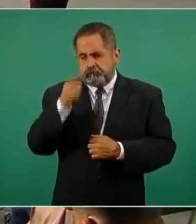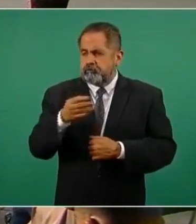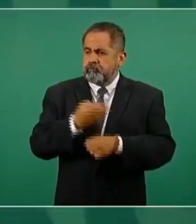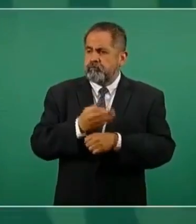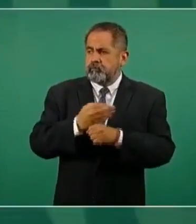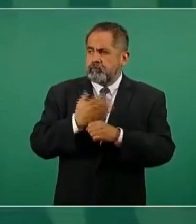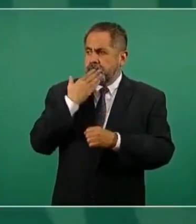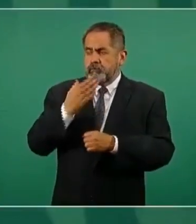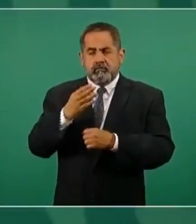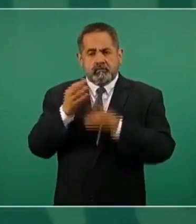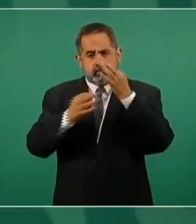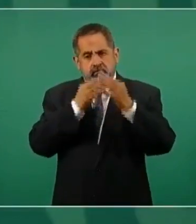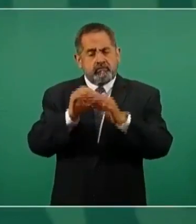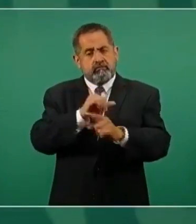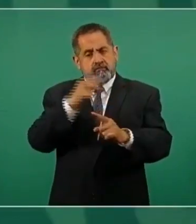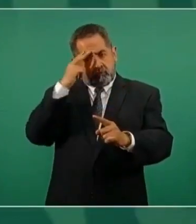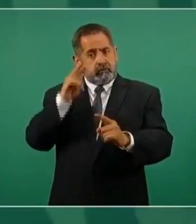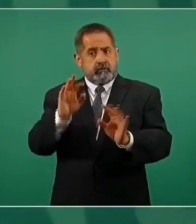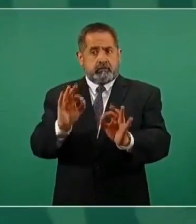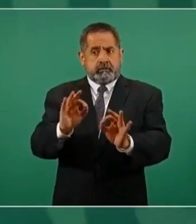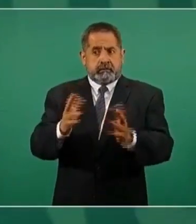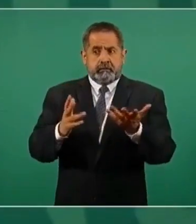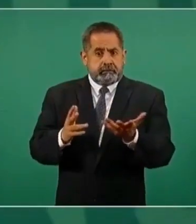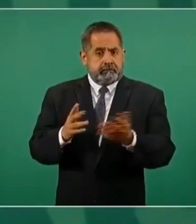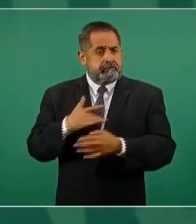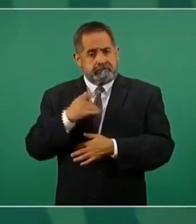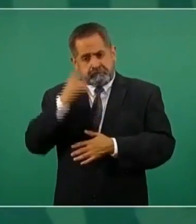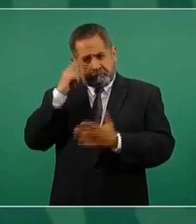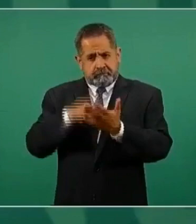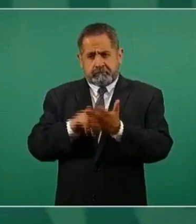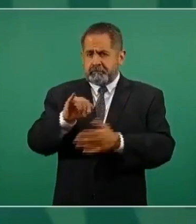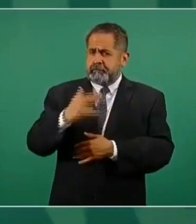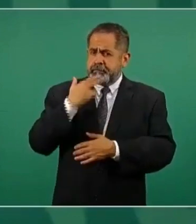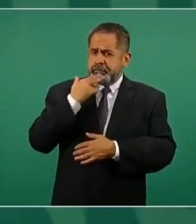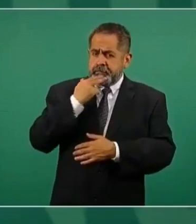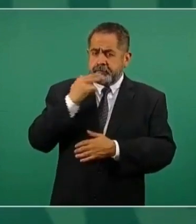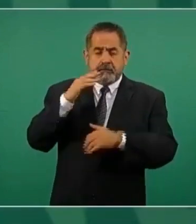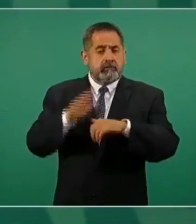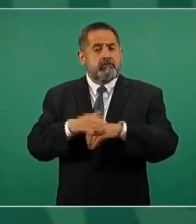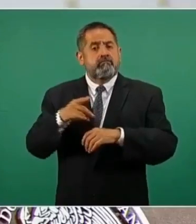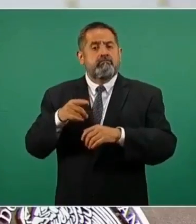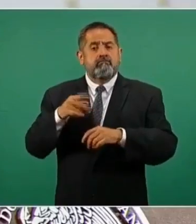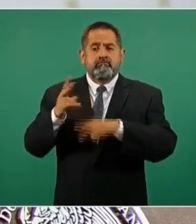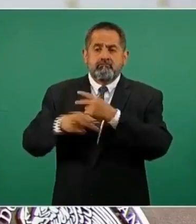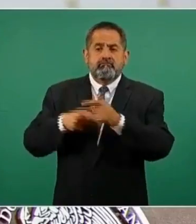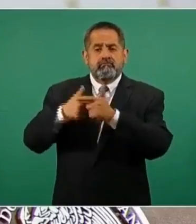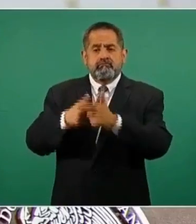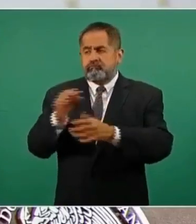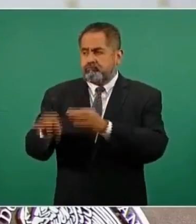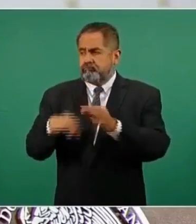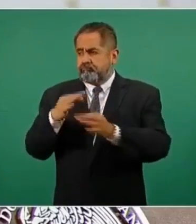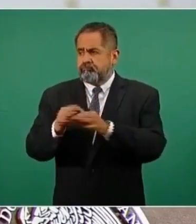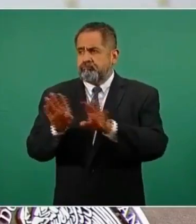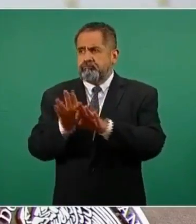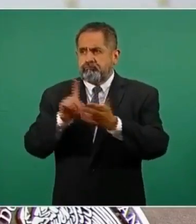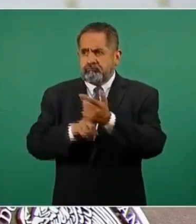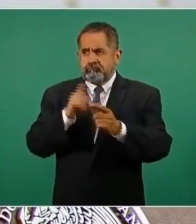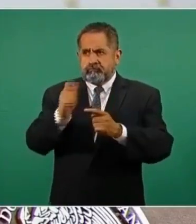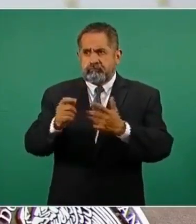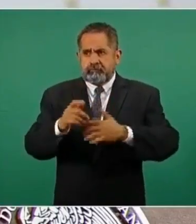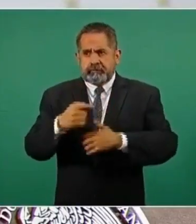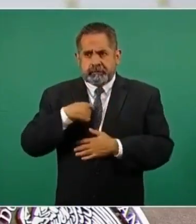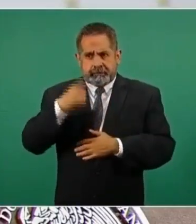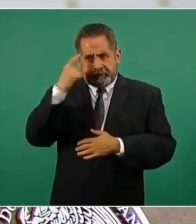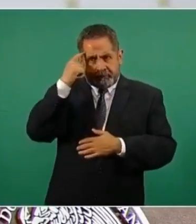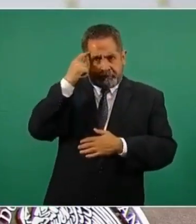para México. Creo que es una buena noticia, insisto, porque el proceso que lo llevó a concluirlo fue un proceso que